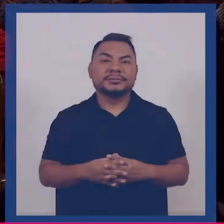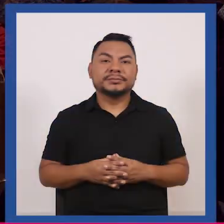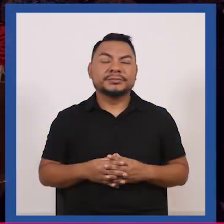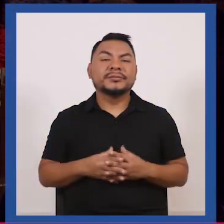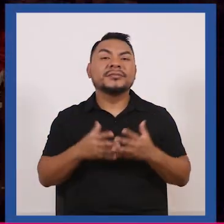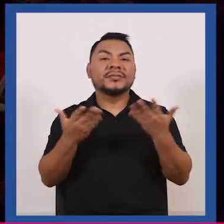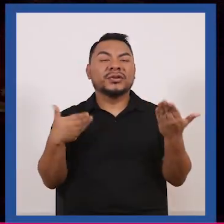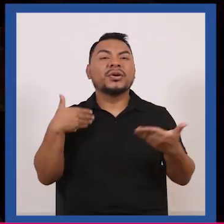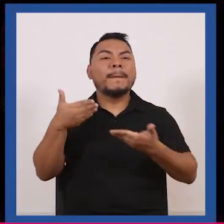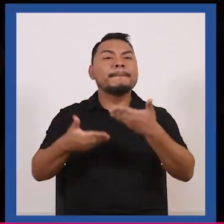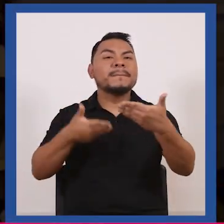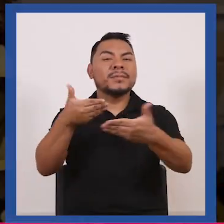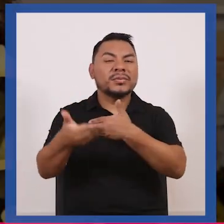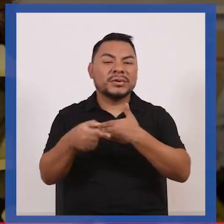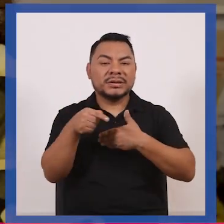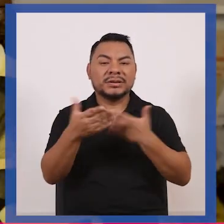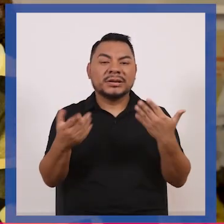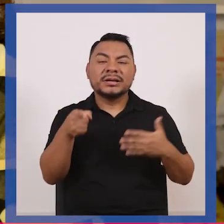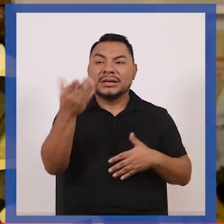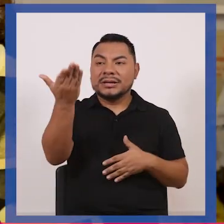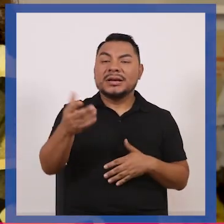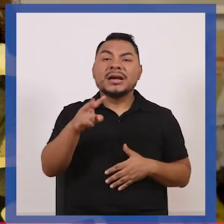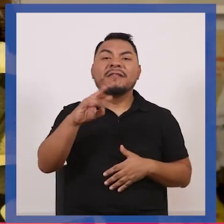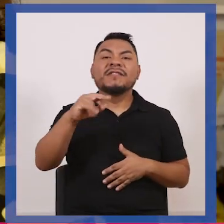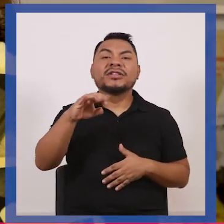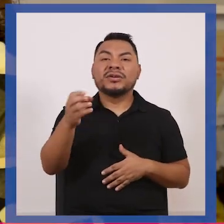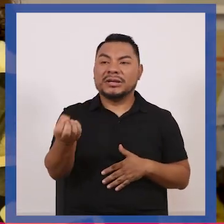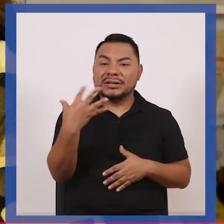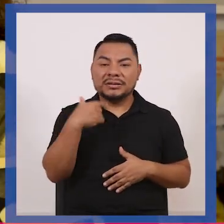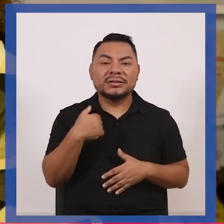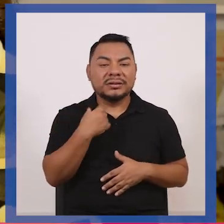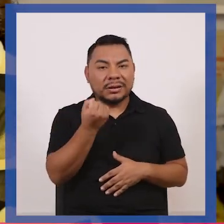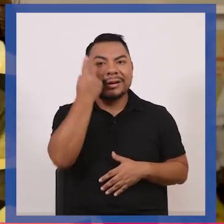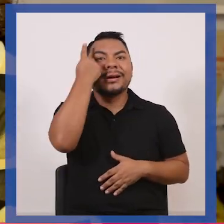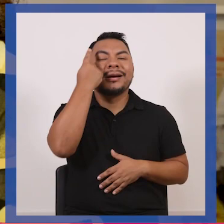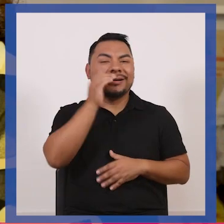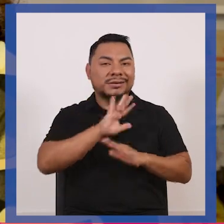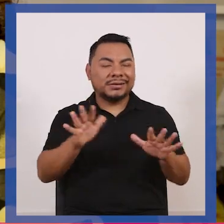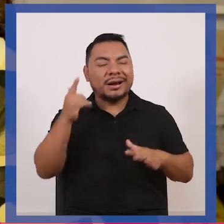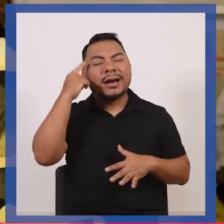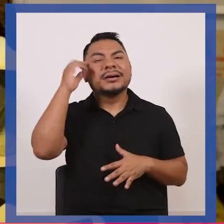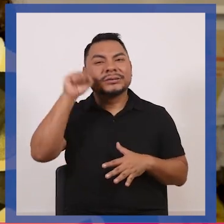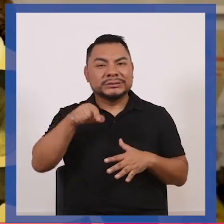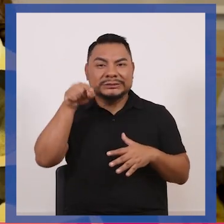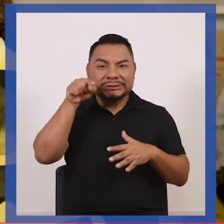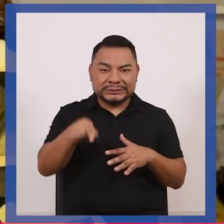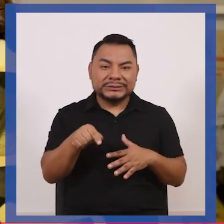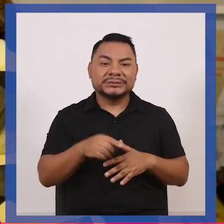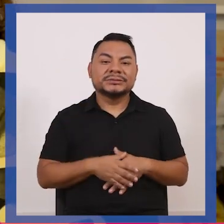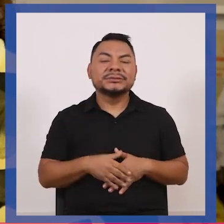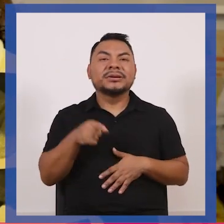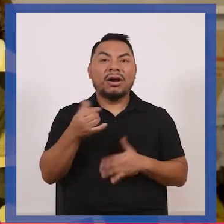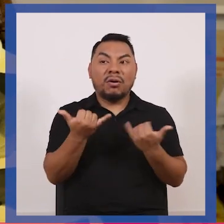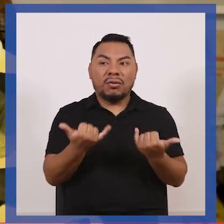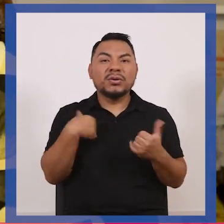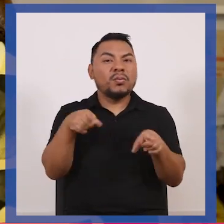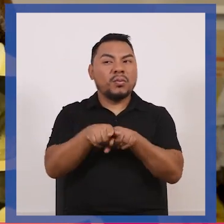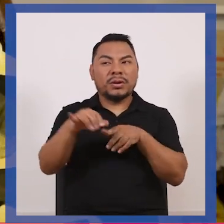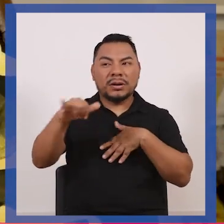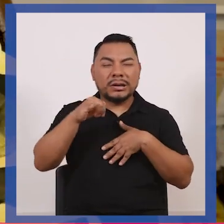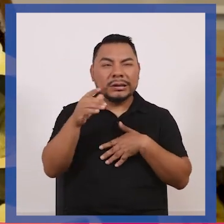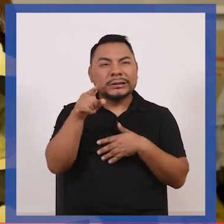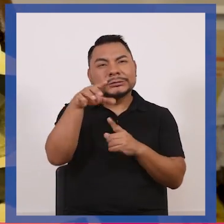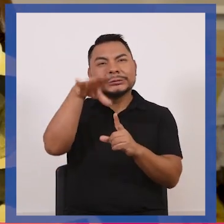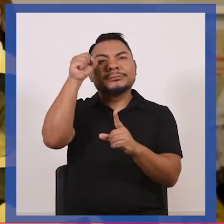sí bueno el proceso esta cosa que dice Victoria y ya comprendí ya tengo la llave estoy en ese entendimiento